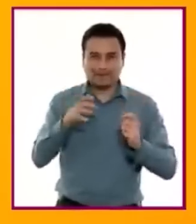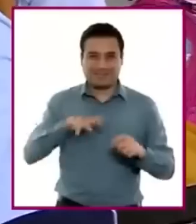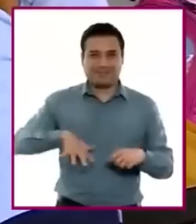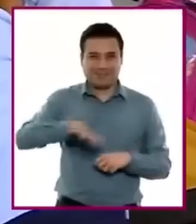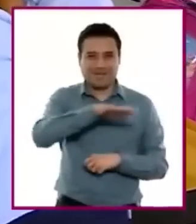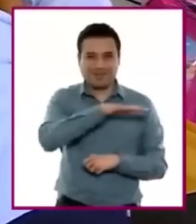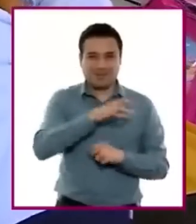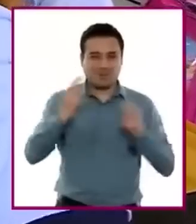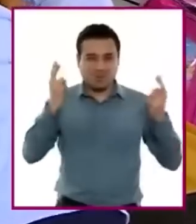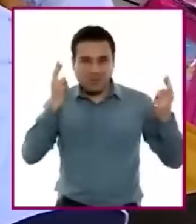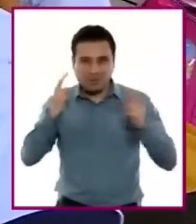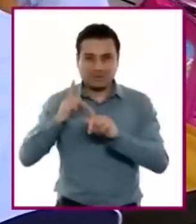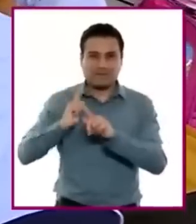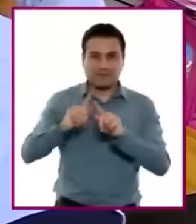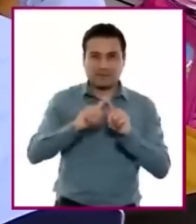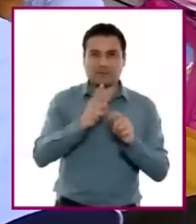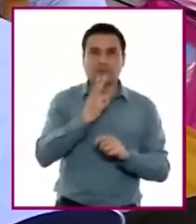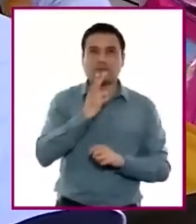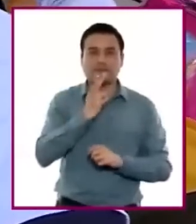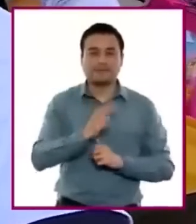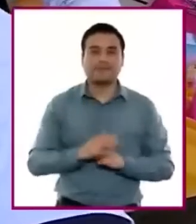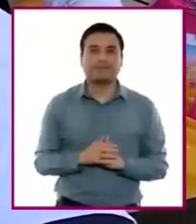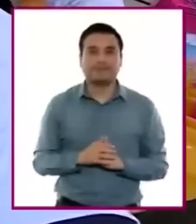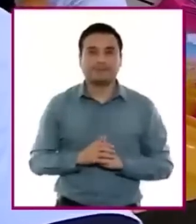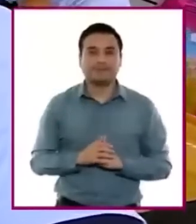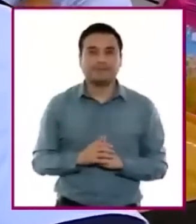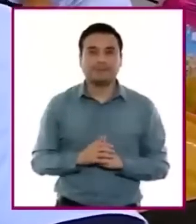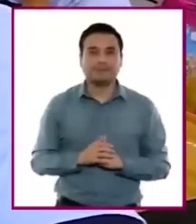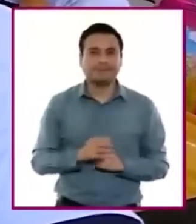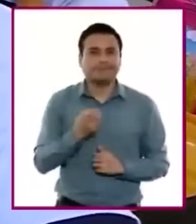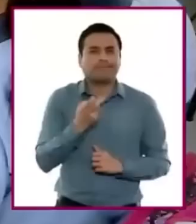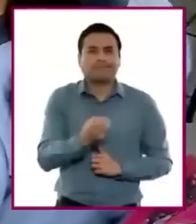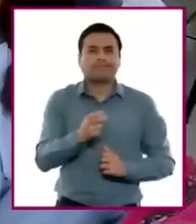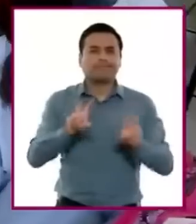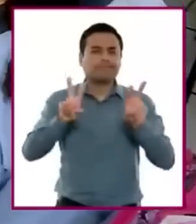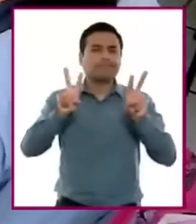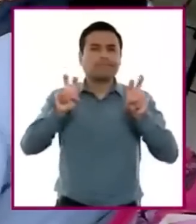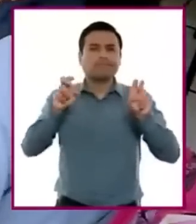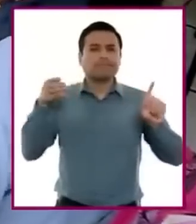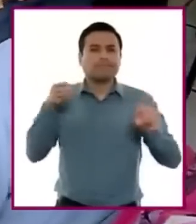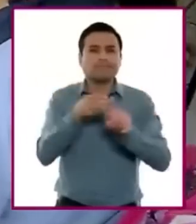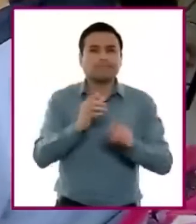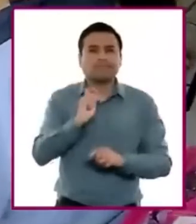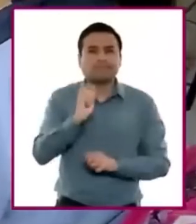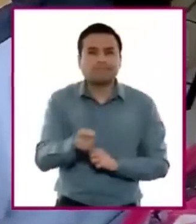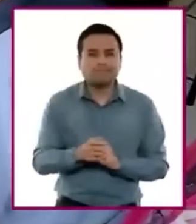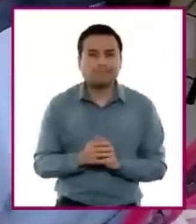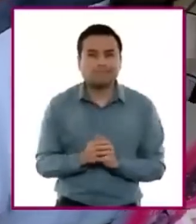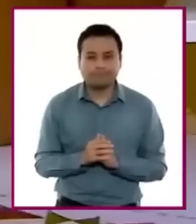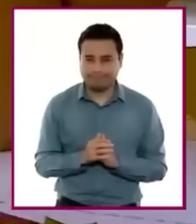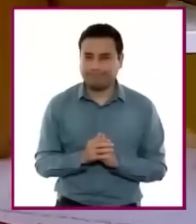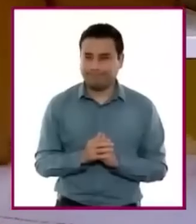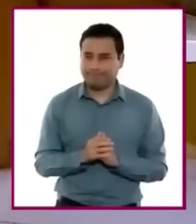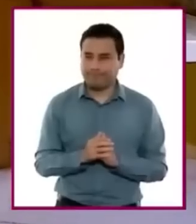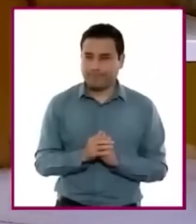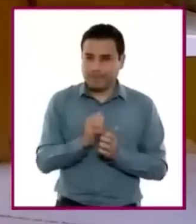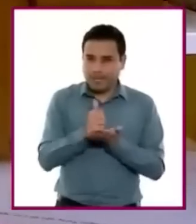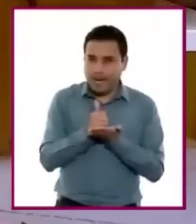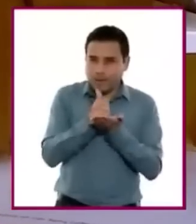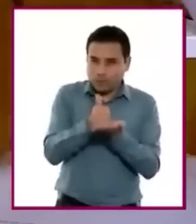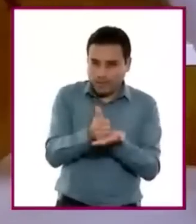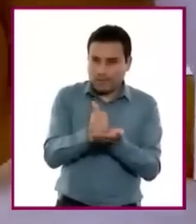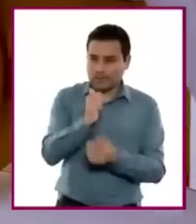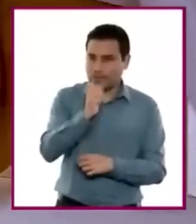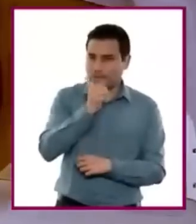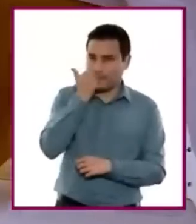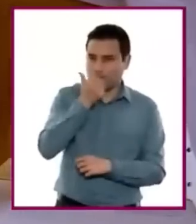entre otros. Respecto a las finalidades de este campo formativo, es relevante subrayar que están orientadas a que el estudiantado se apropie